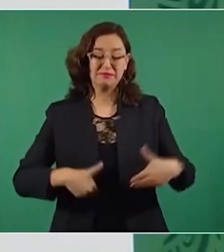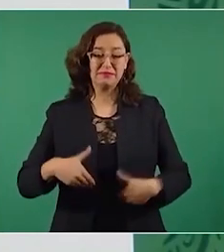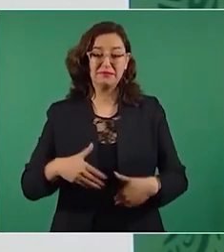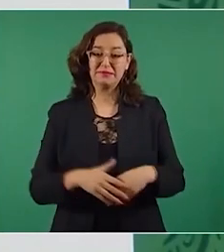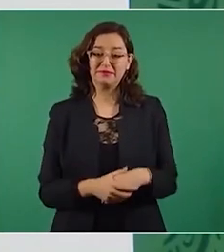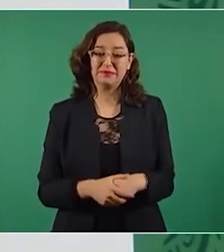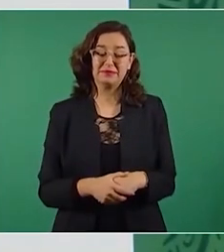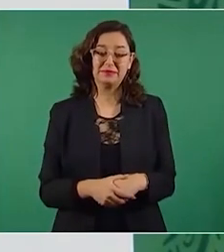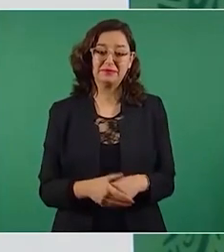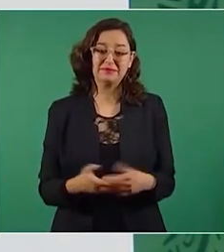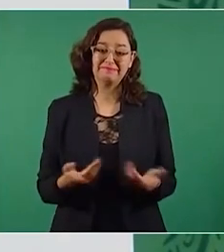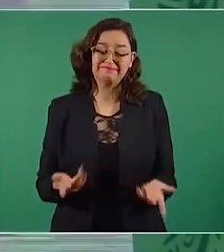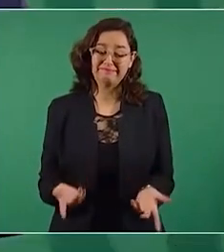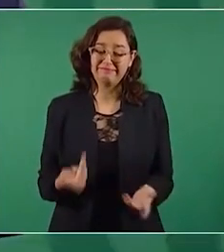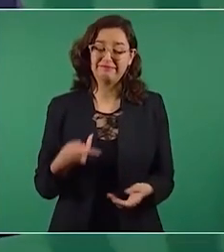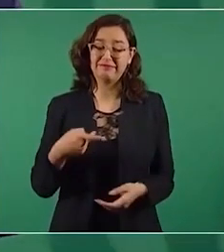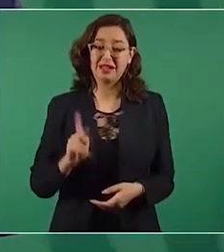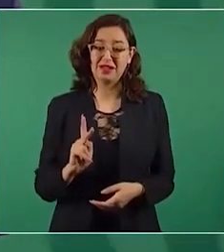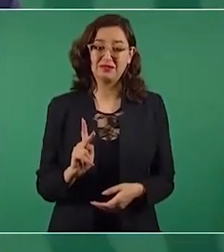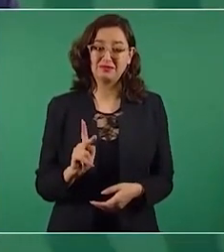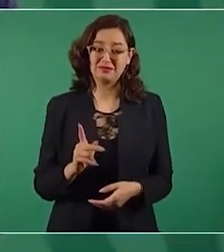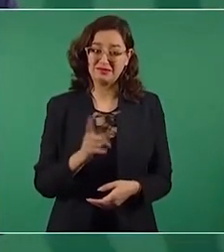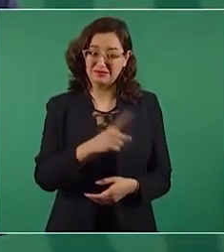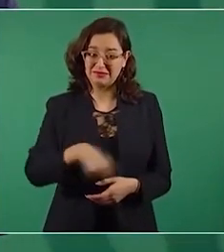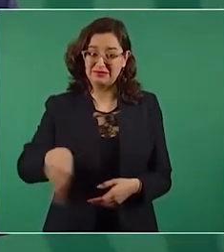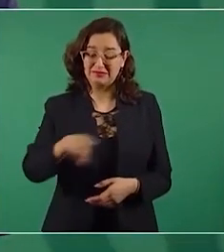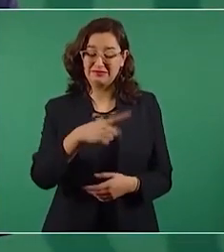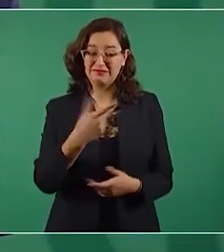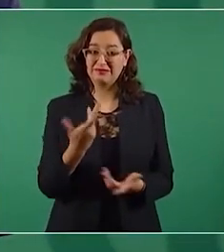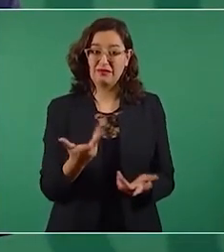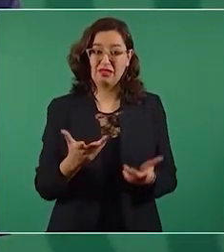que despierten,